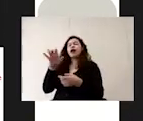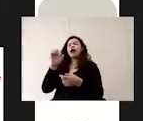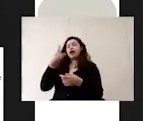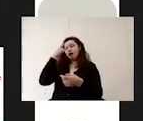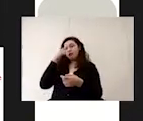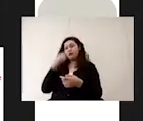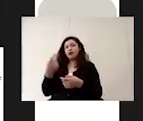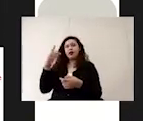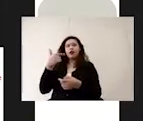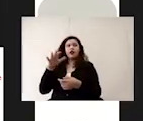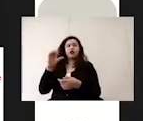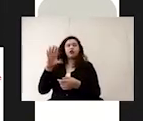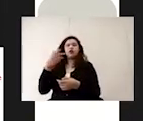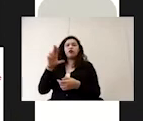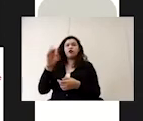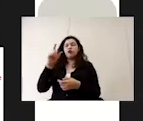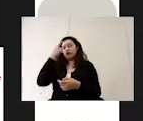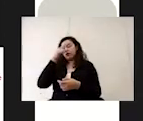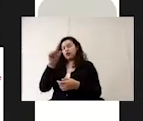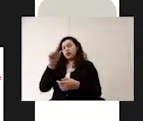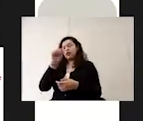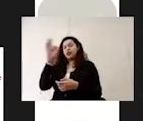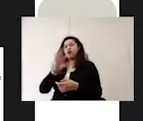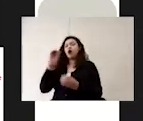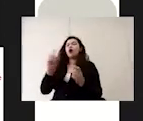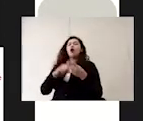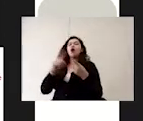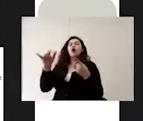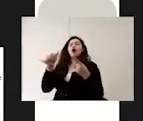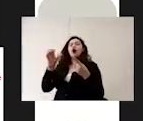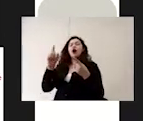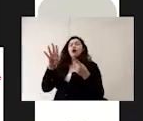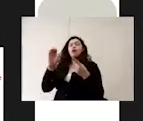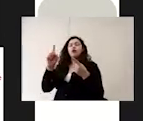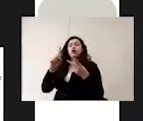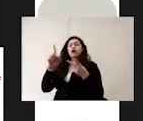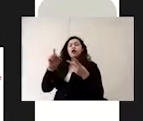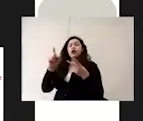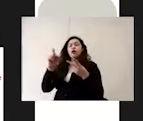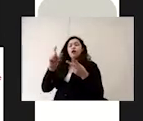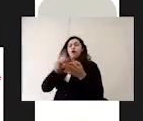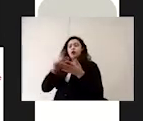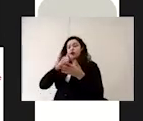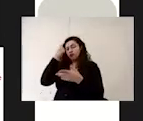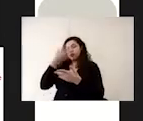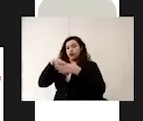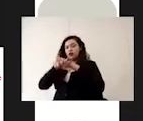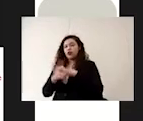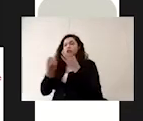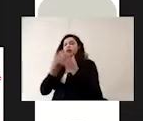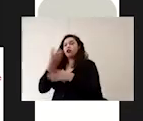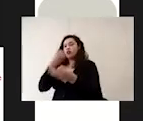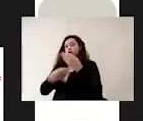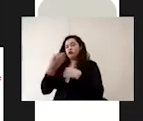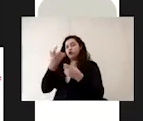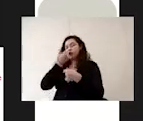alcohol al 70% o jabón y agua limpia en los puntos de entrada y en todas las instalaciones del centro educativo